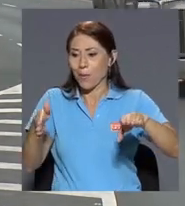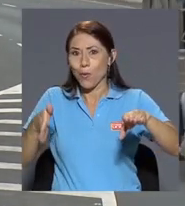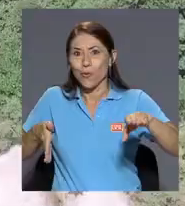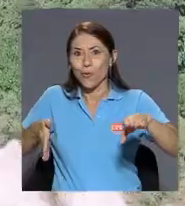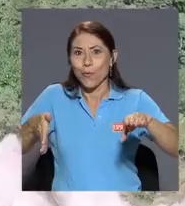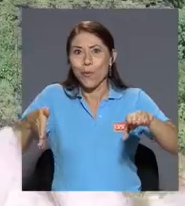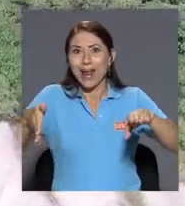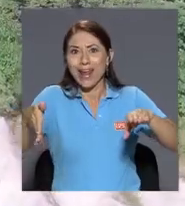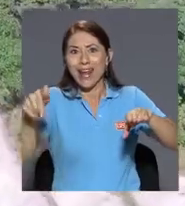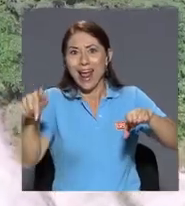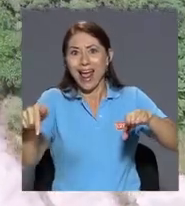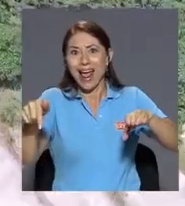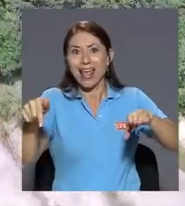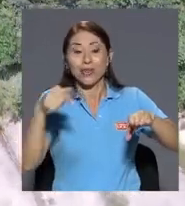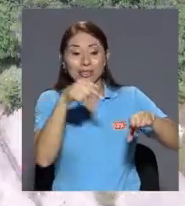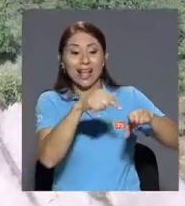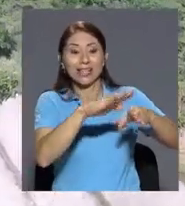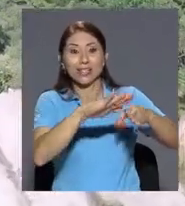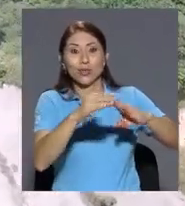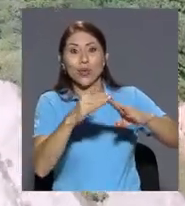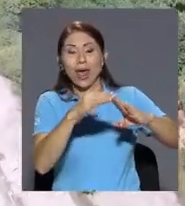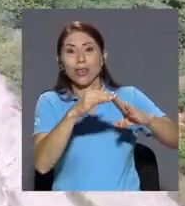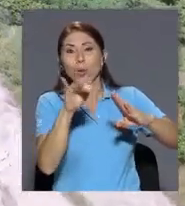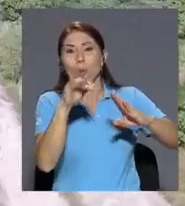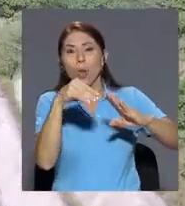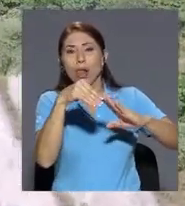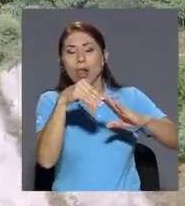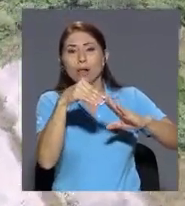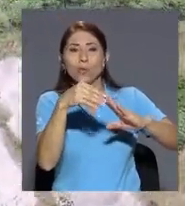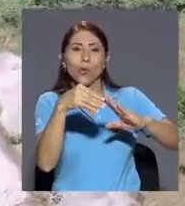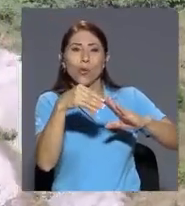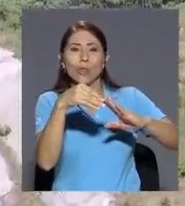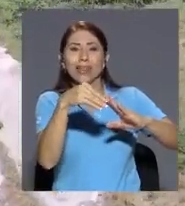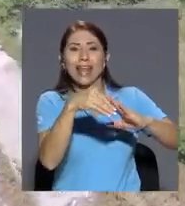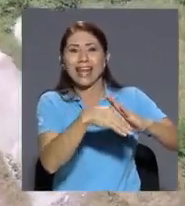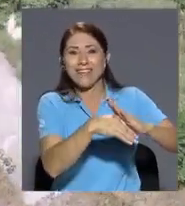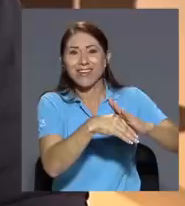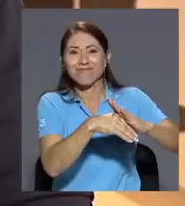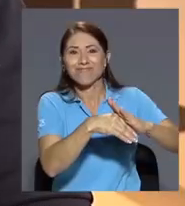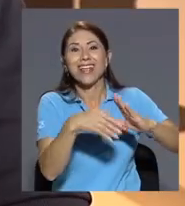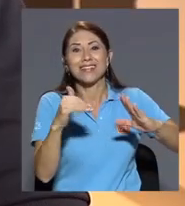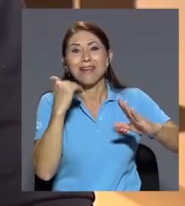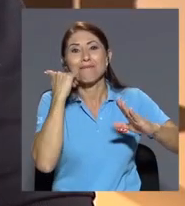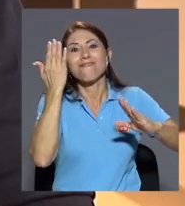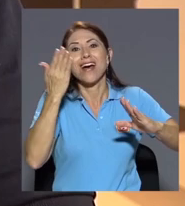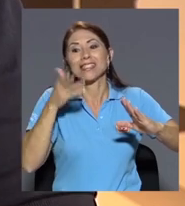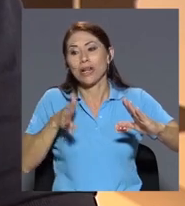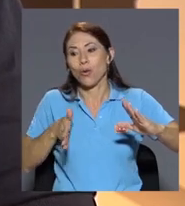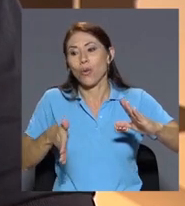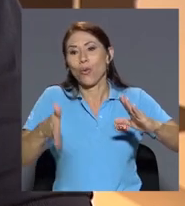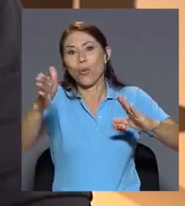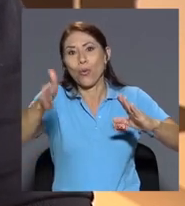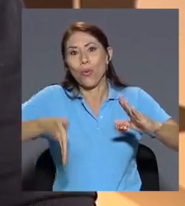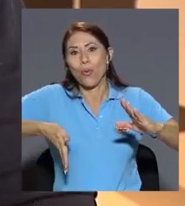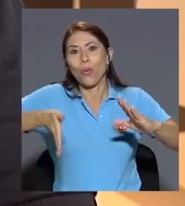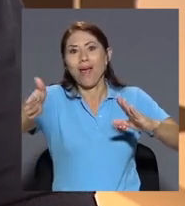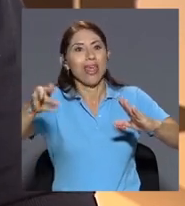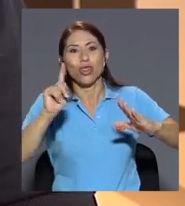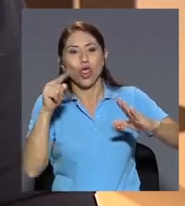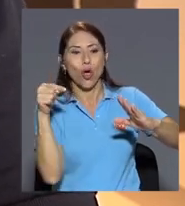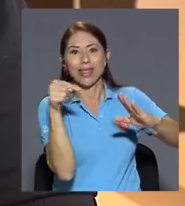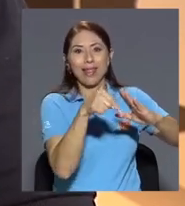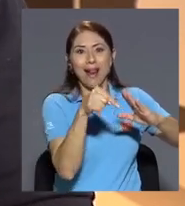tuvo un declive porque ya era más fácil seguir directo y no entrar a la ciudad eso de alguna u otra manera afectó